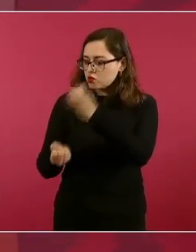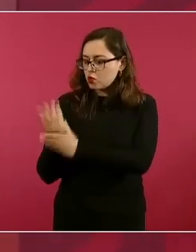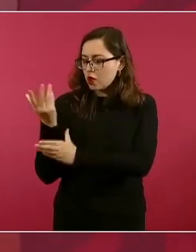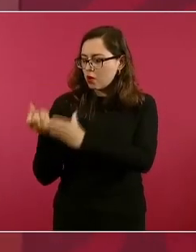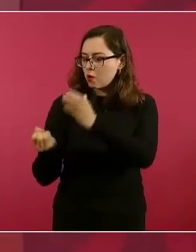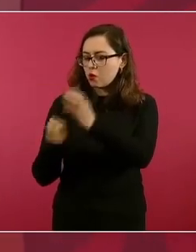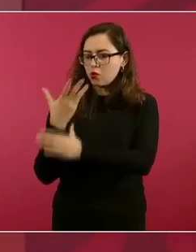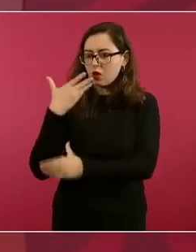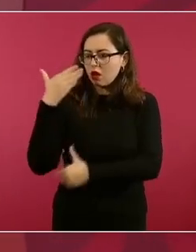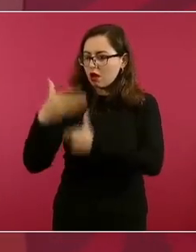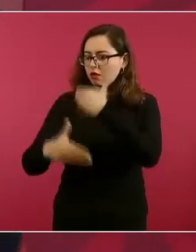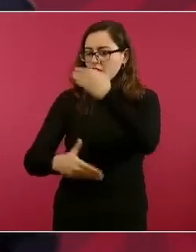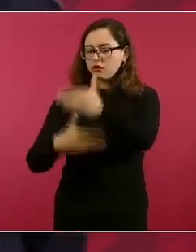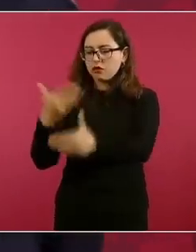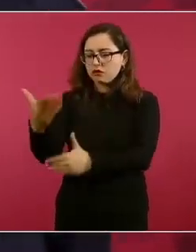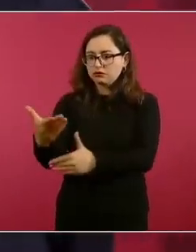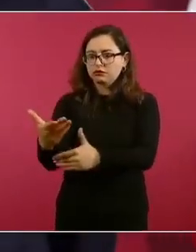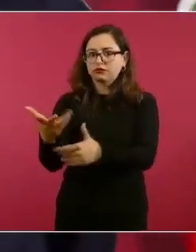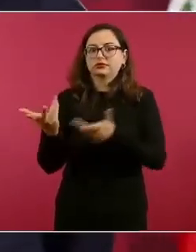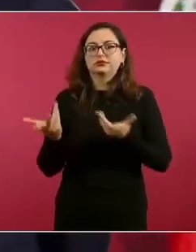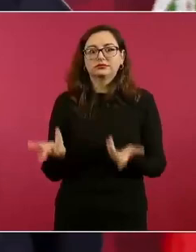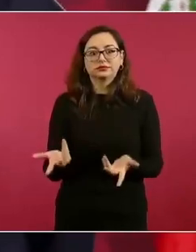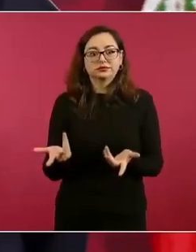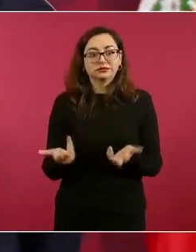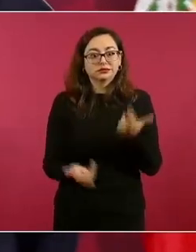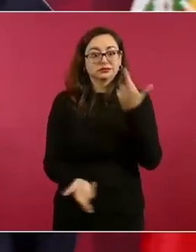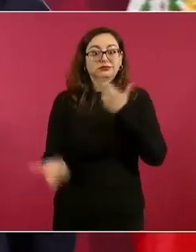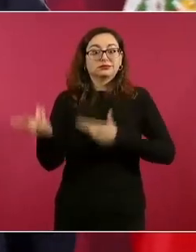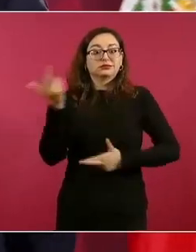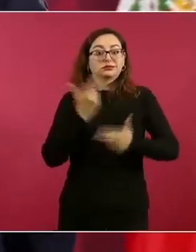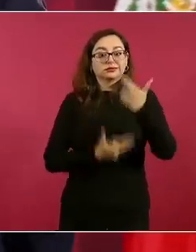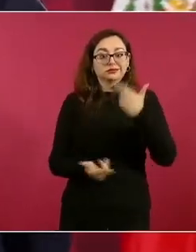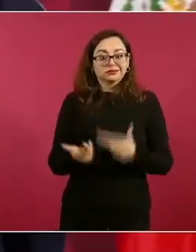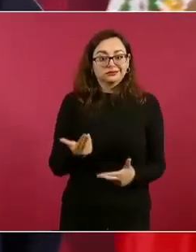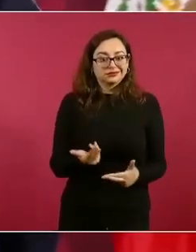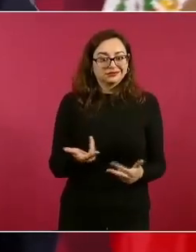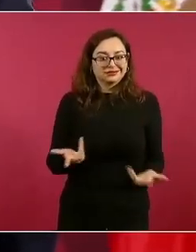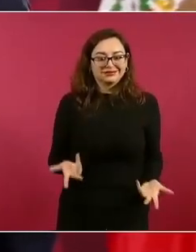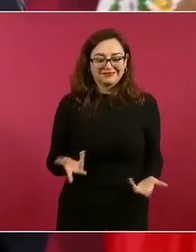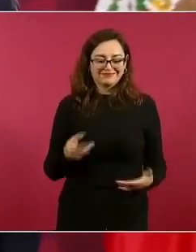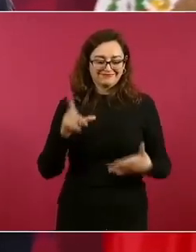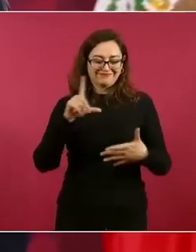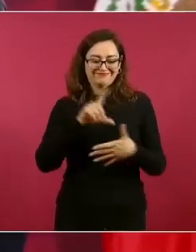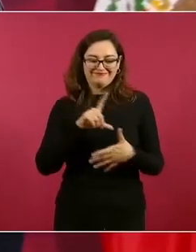y es el gran libertador